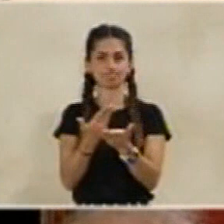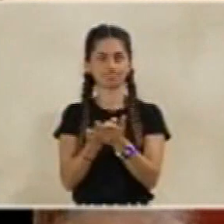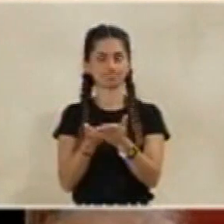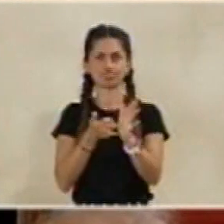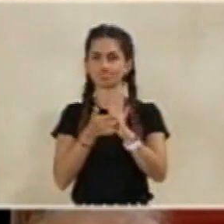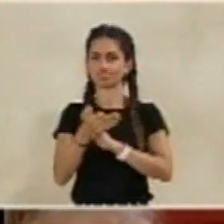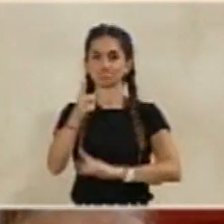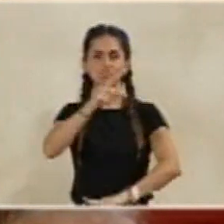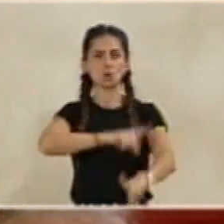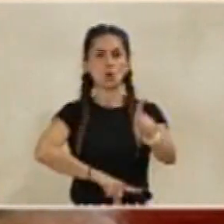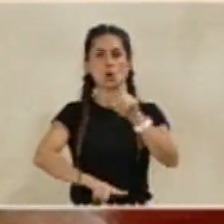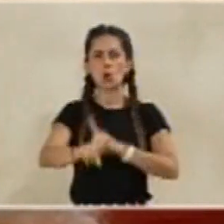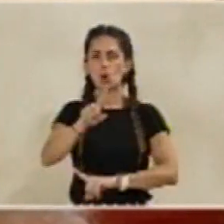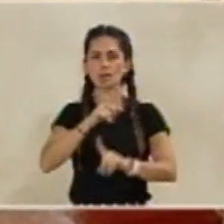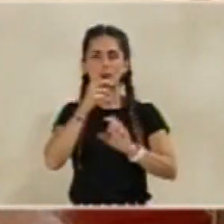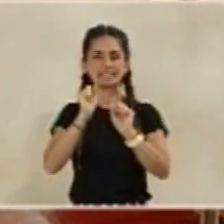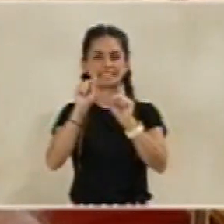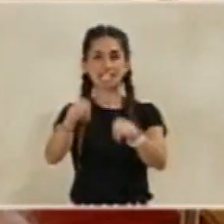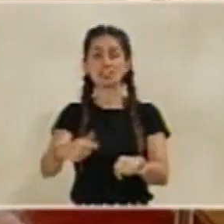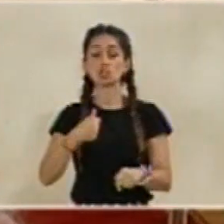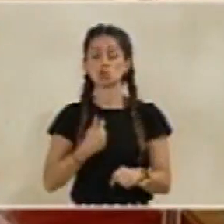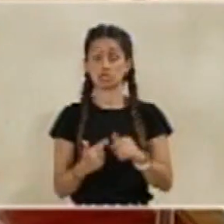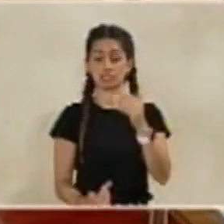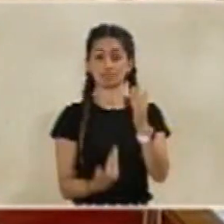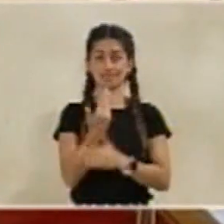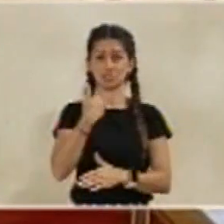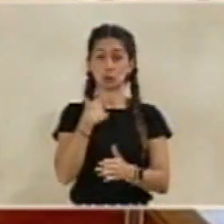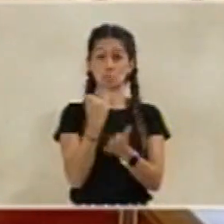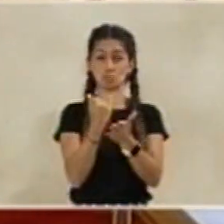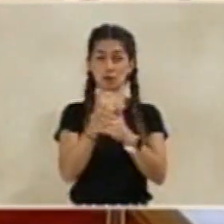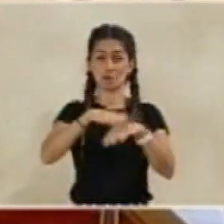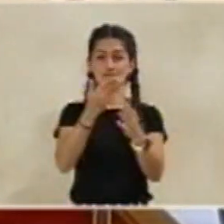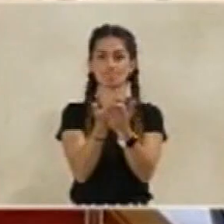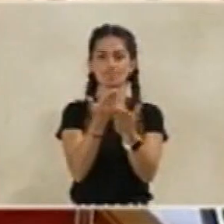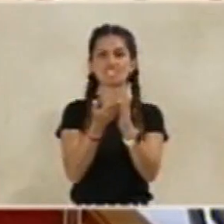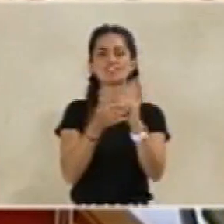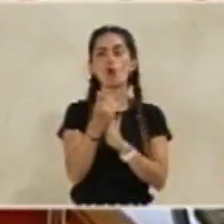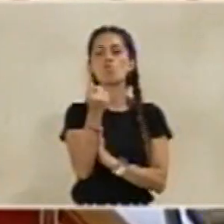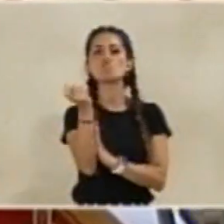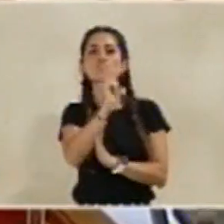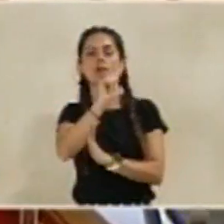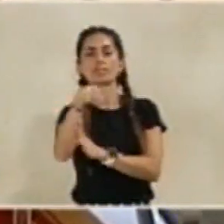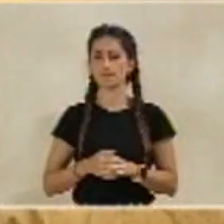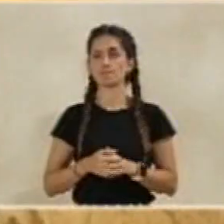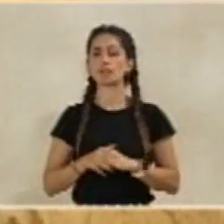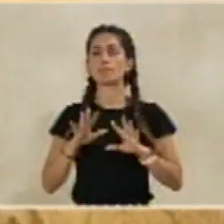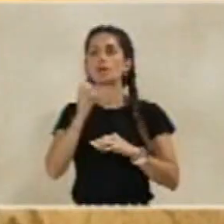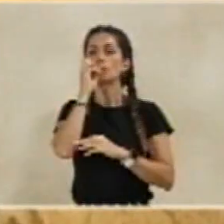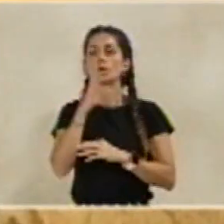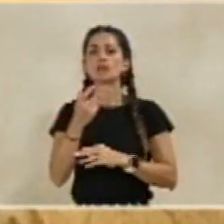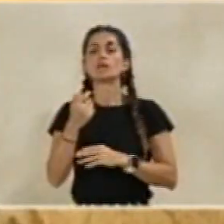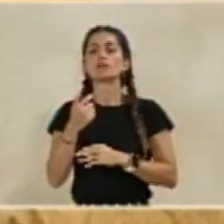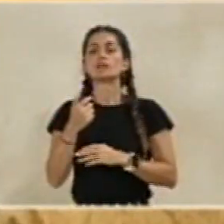y más de un mes en que pueda ser atendido presencialmente por el órgano de gestión tributaria. Sí que